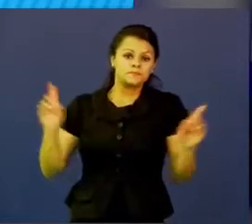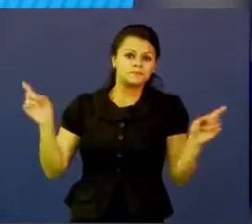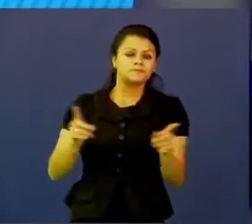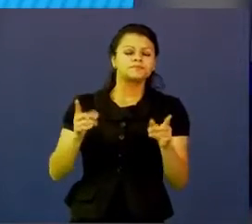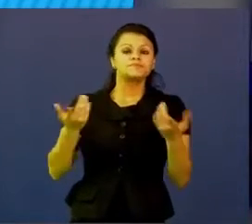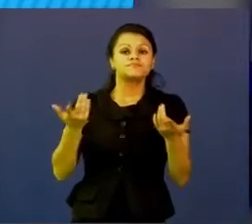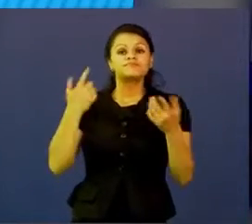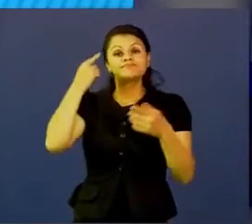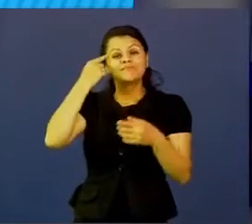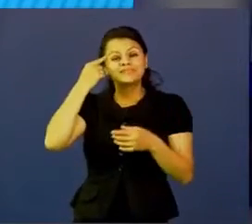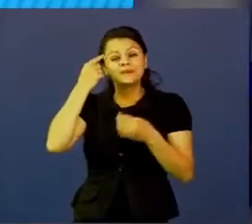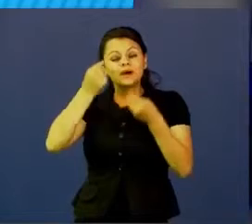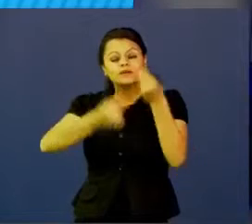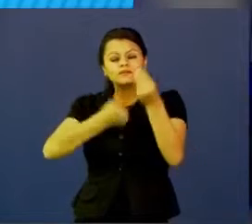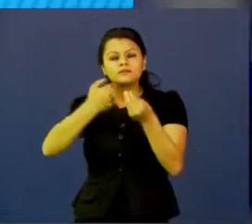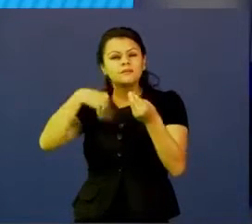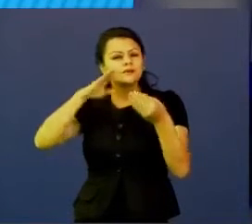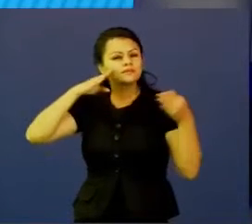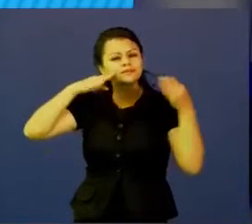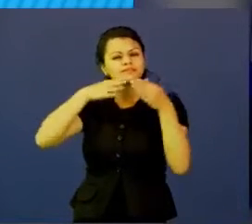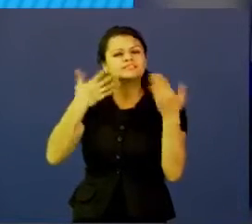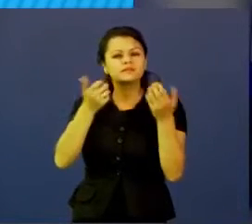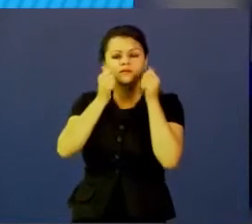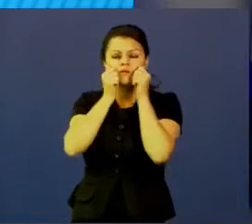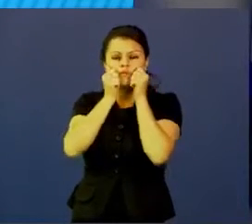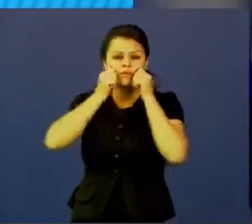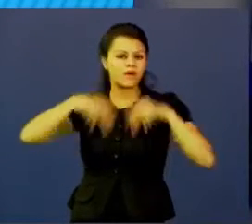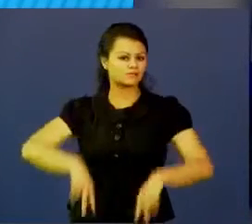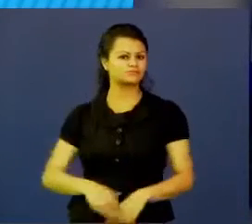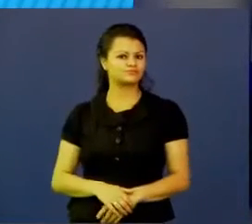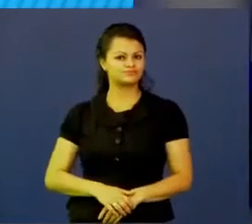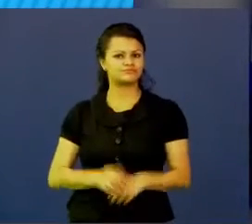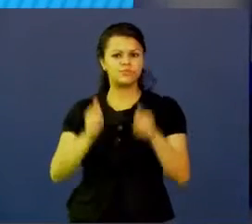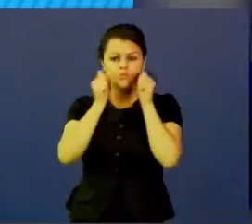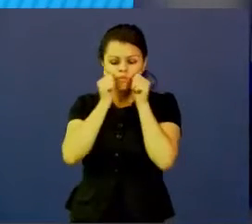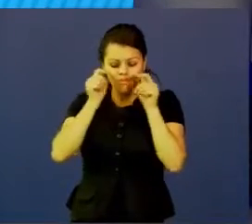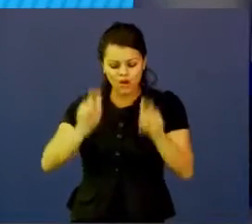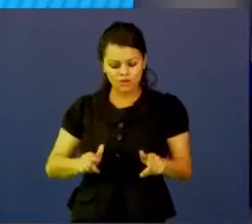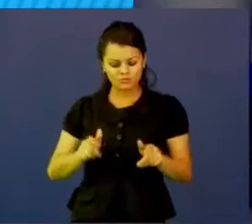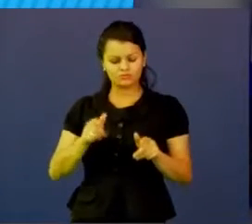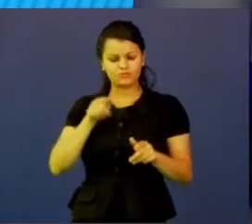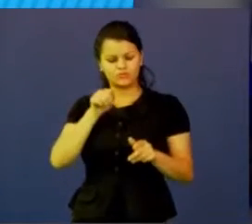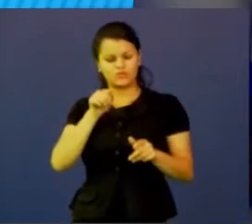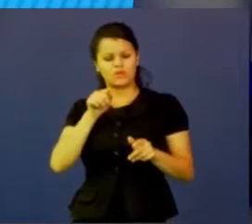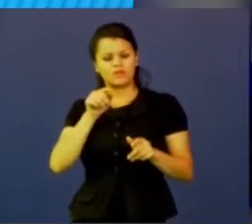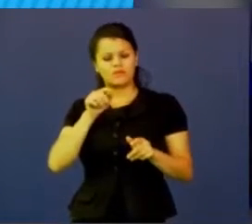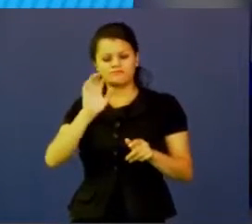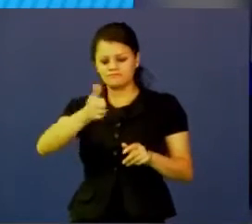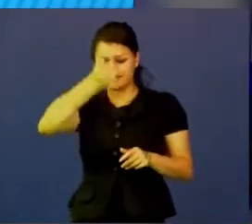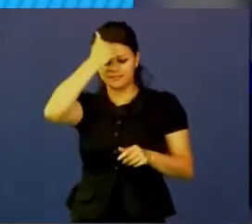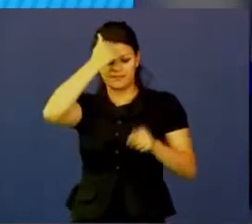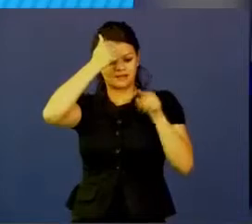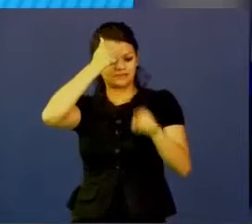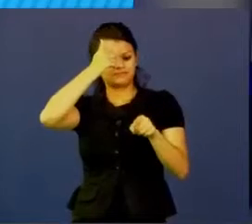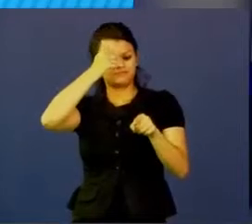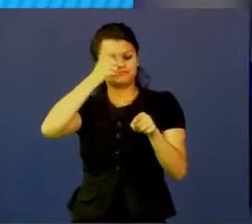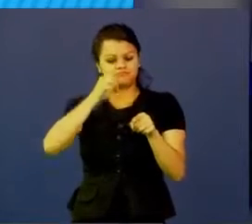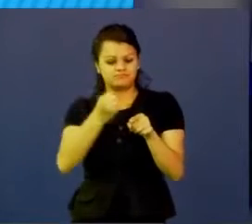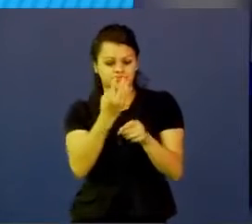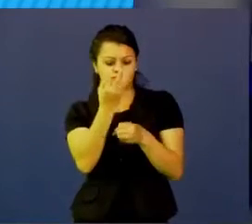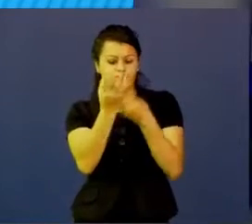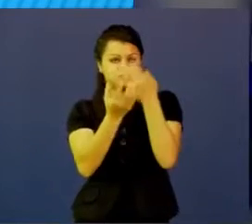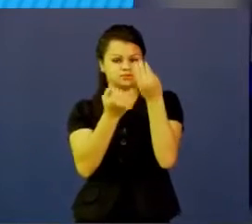pensamiento diseño se centra en el humano, el humano como centro de diseño y tiene un proceso